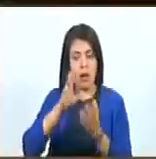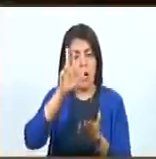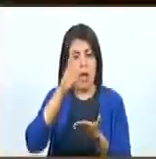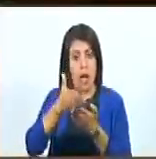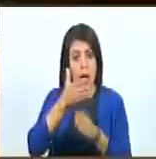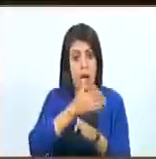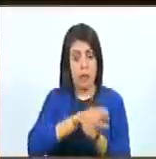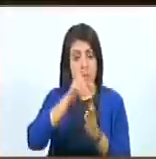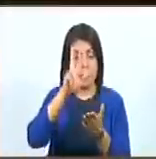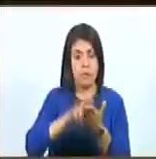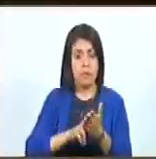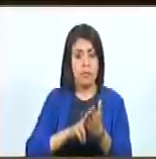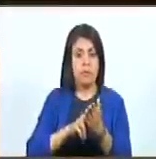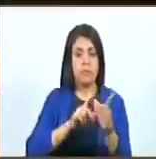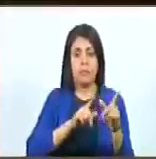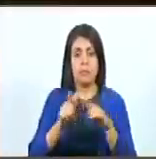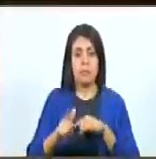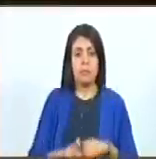disposición final.